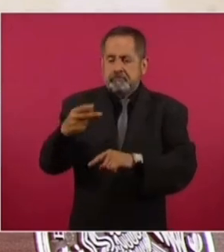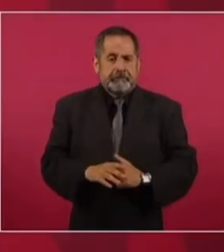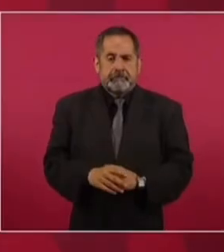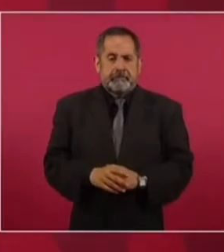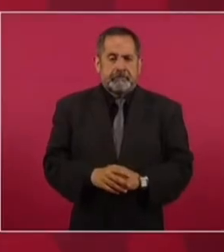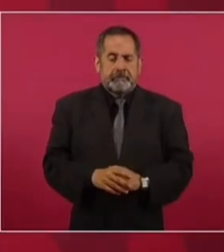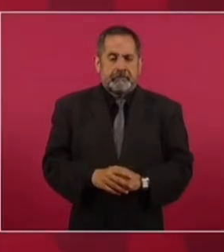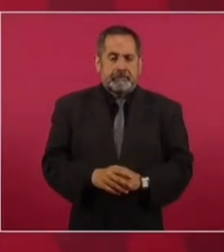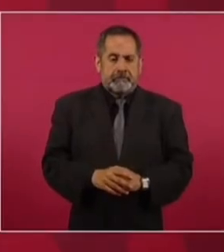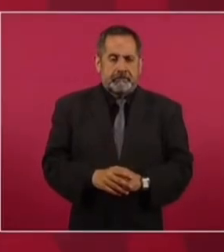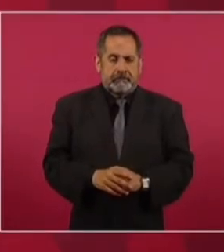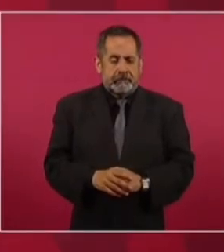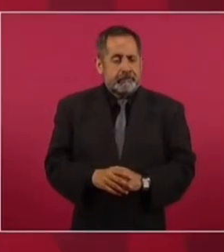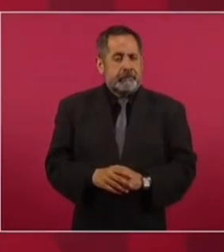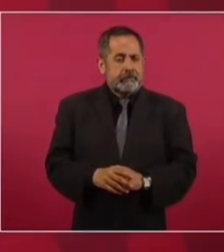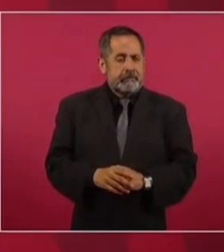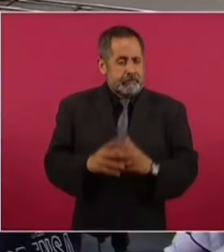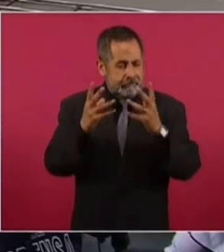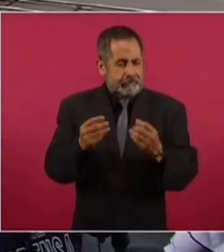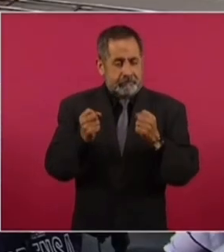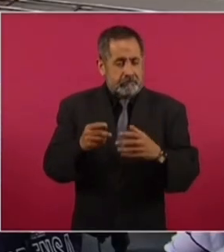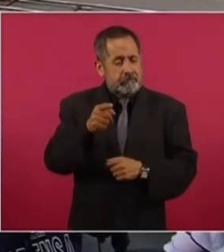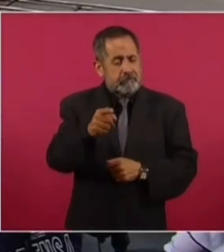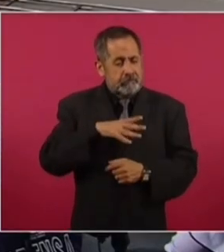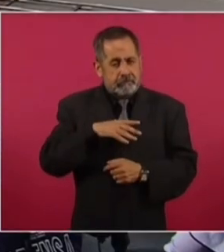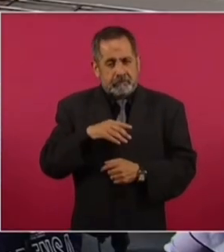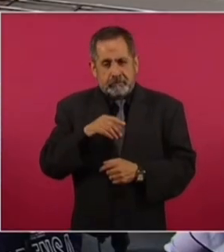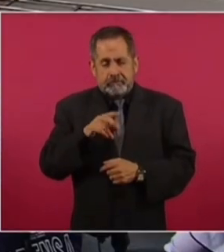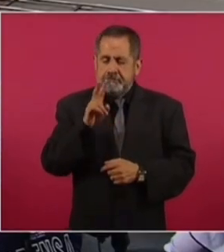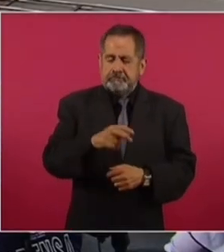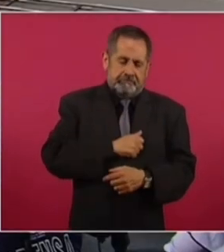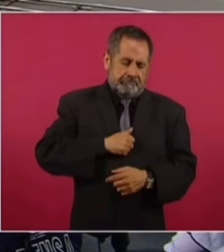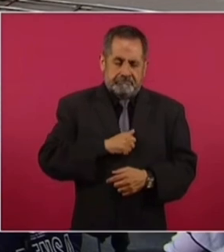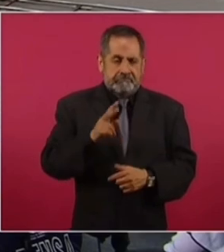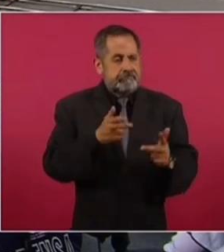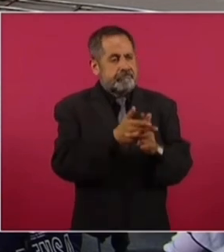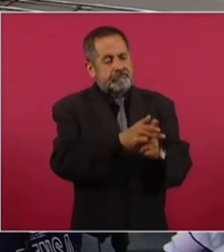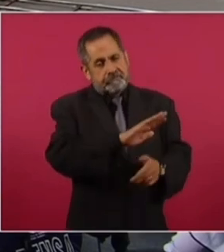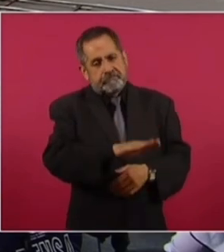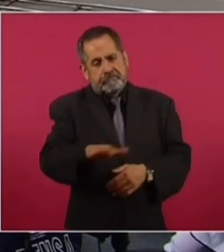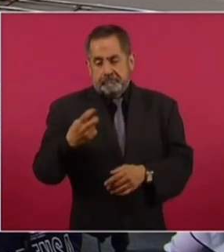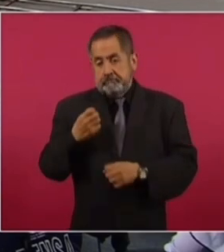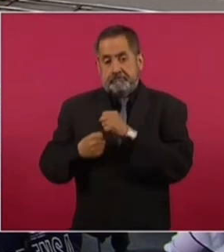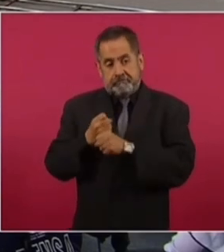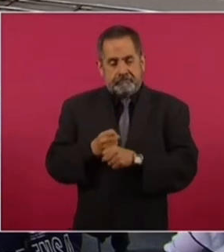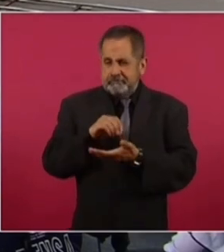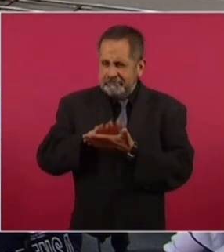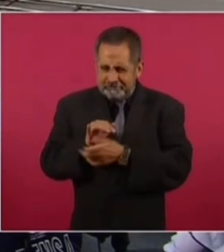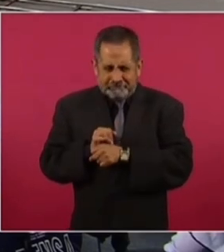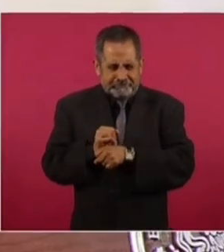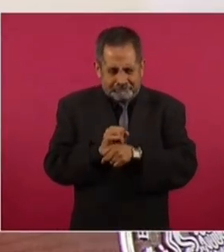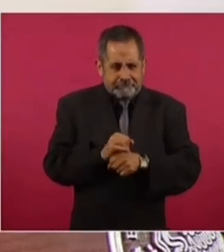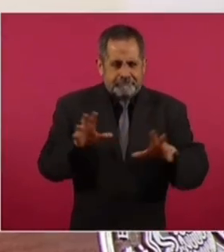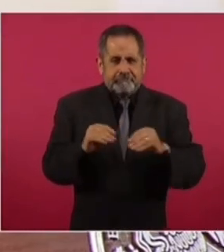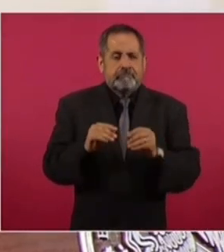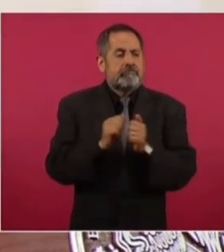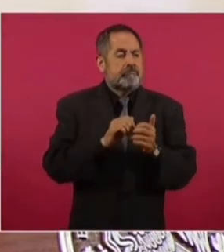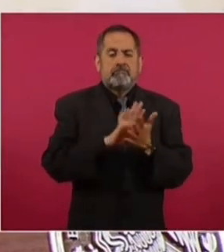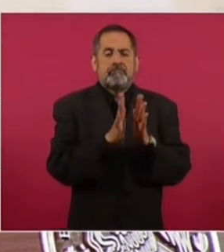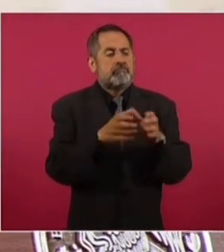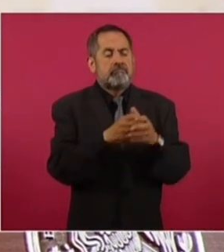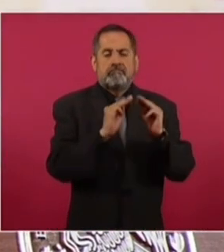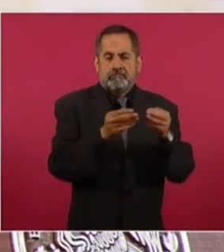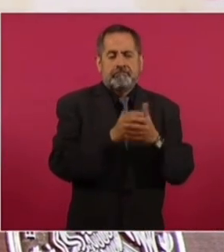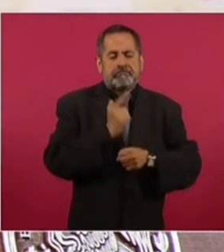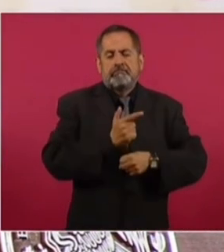Tenemos más casos de los lamentables asesinatos de este año que se relacionan con la delincuencia